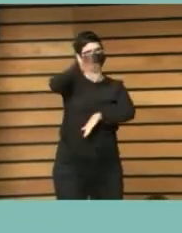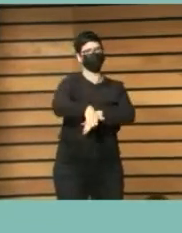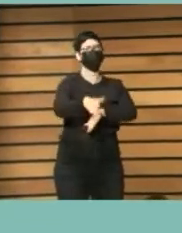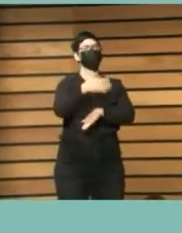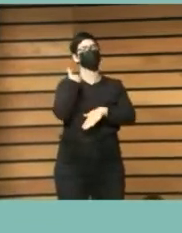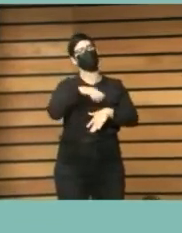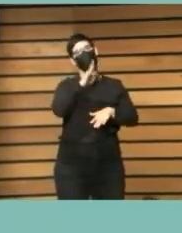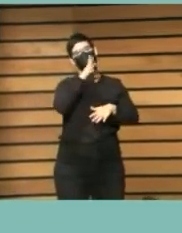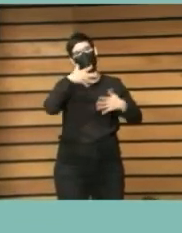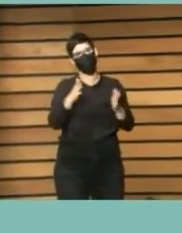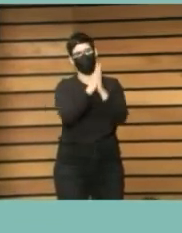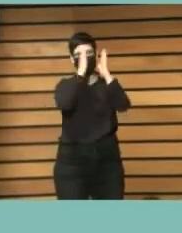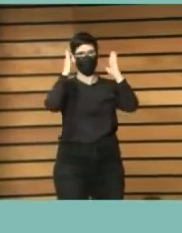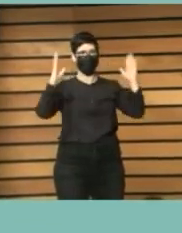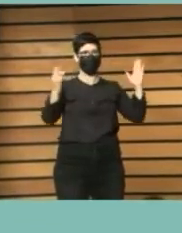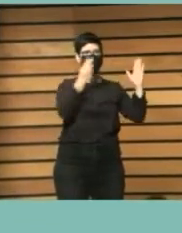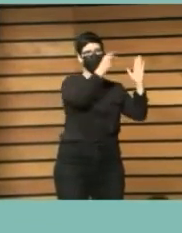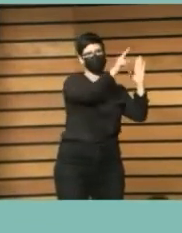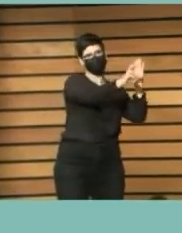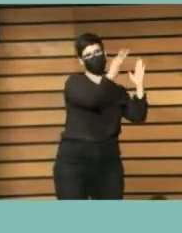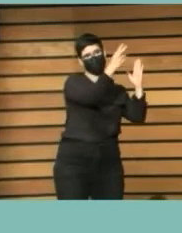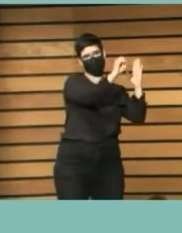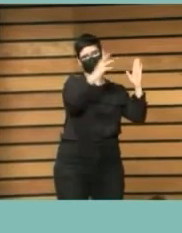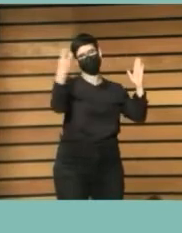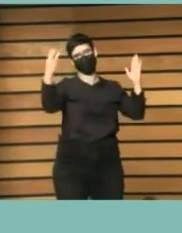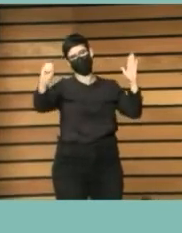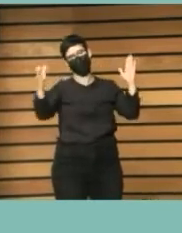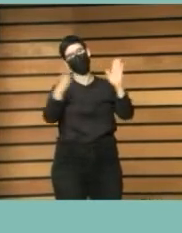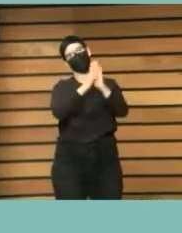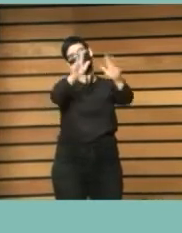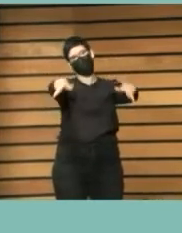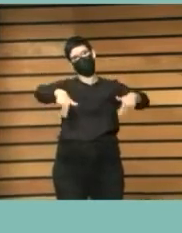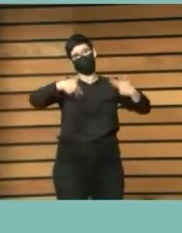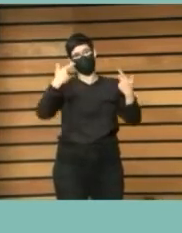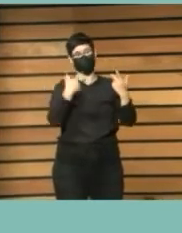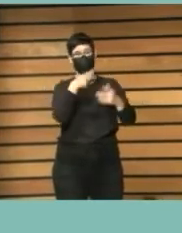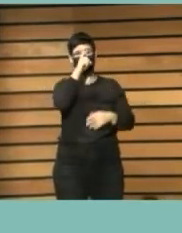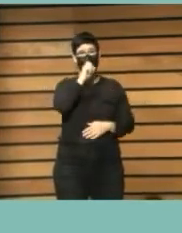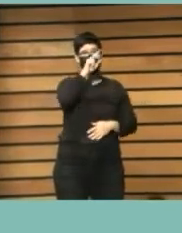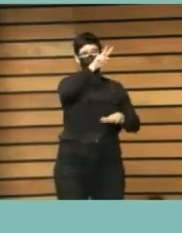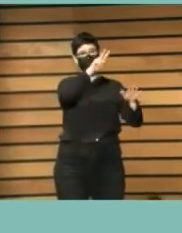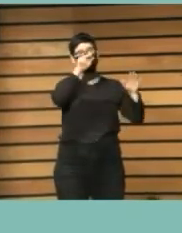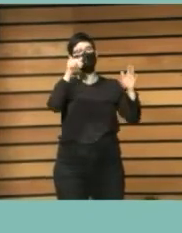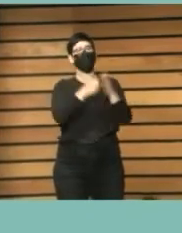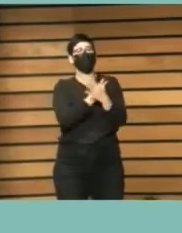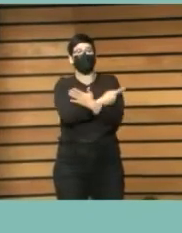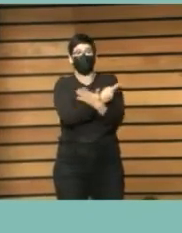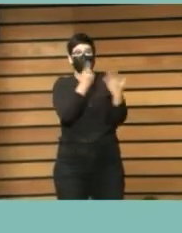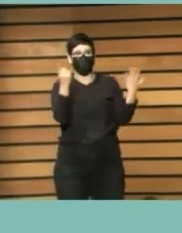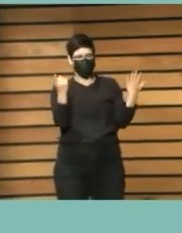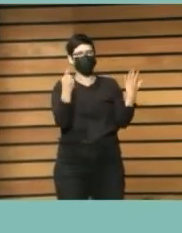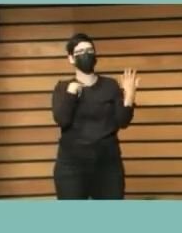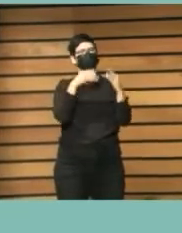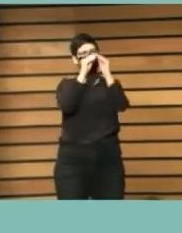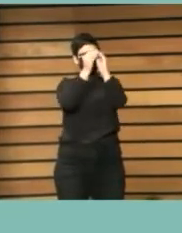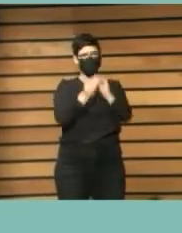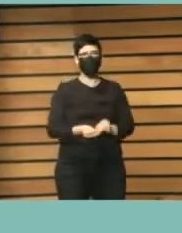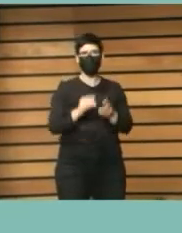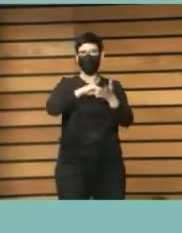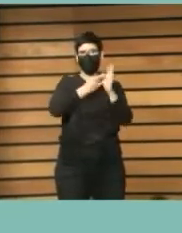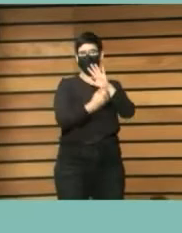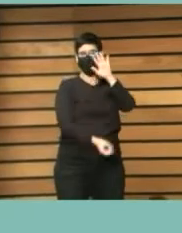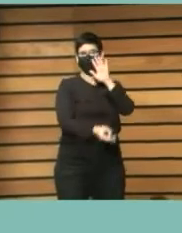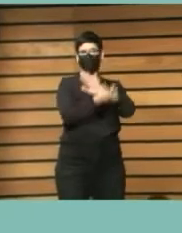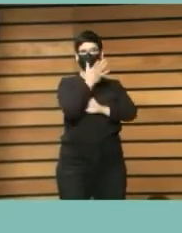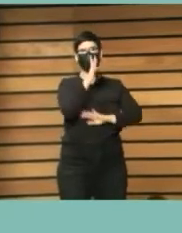en 2016 elaboramos una de las primeras metodologías para la localización de la agenda porque estaba claro que